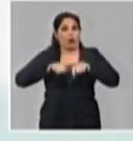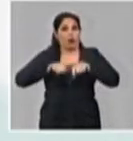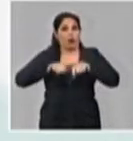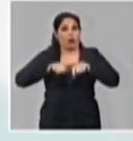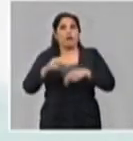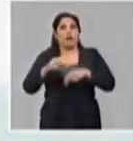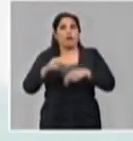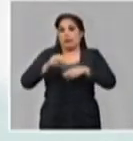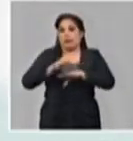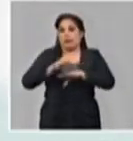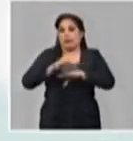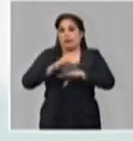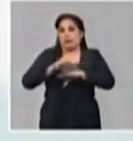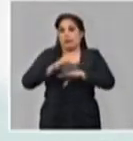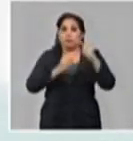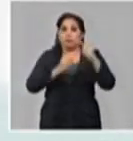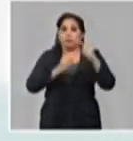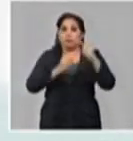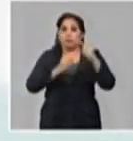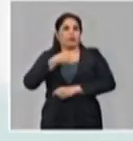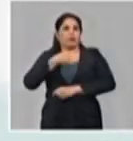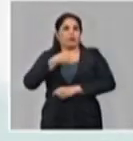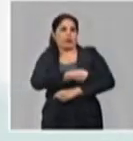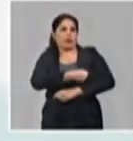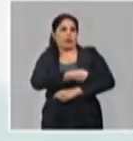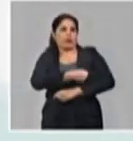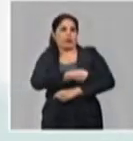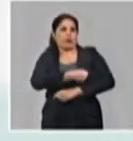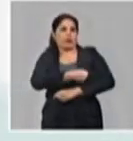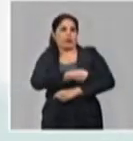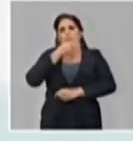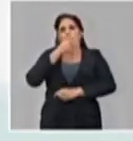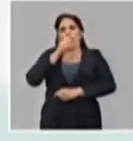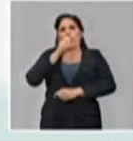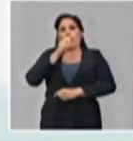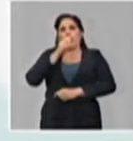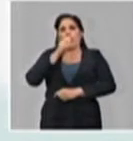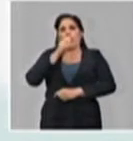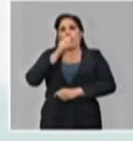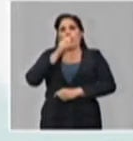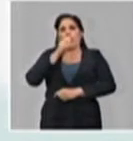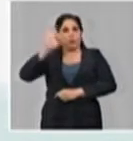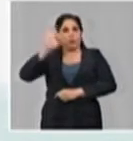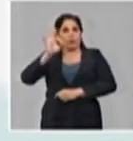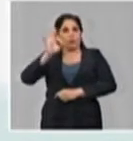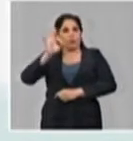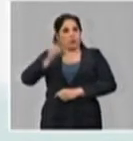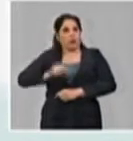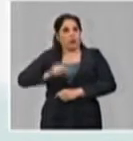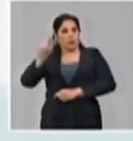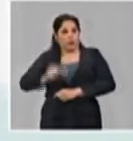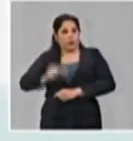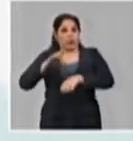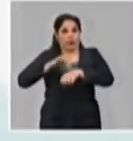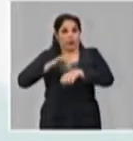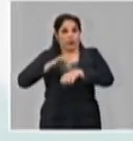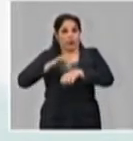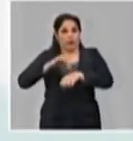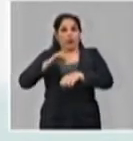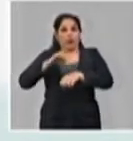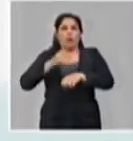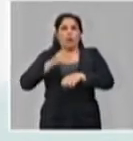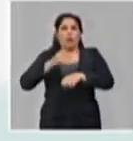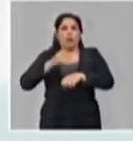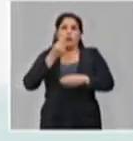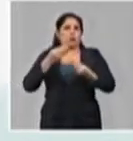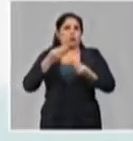han realizado fundamentalmente en China, que habla que alrededor del 81% de las personas desarrollan cuadros